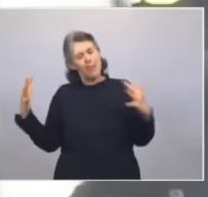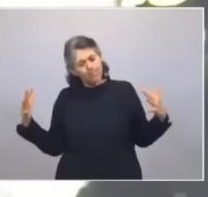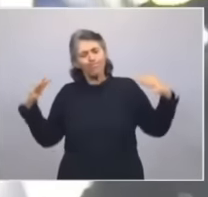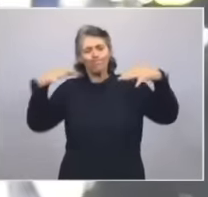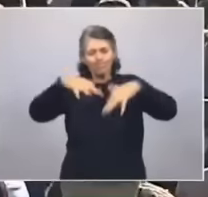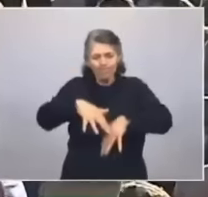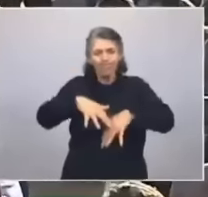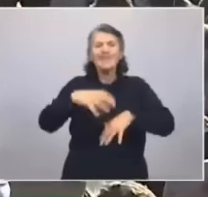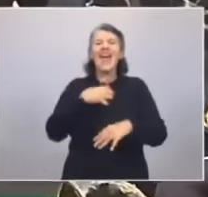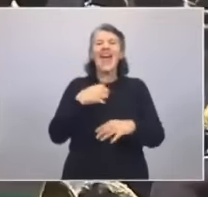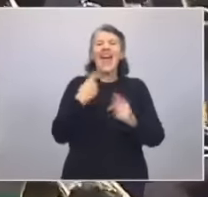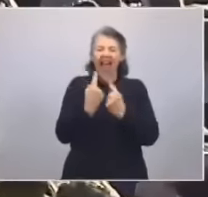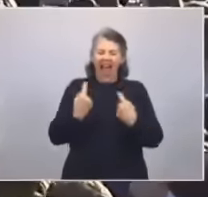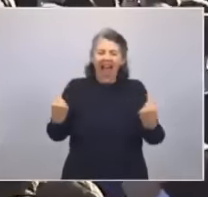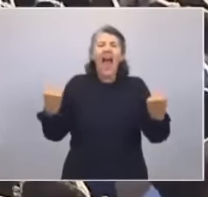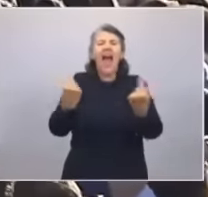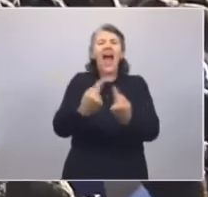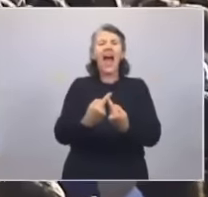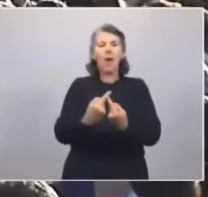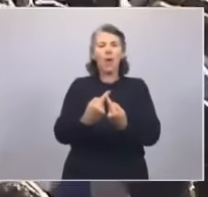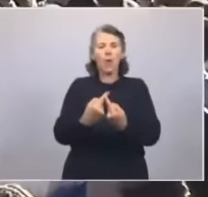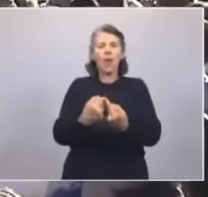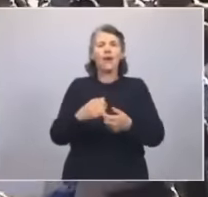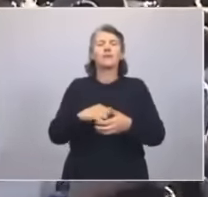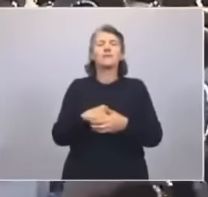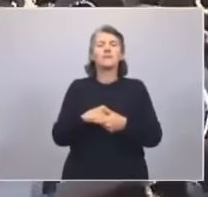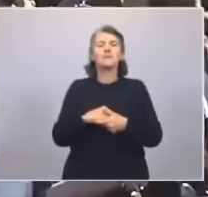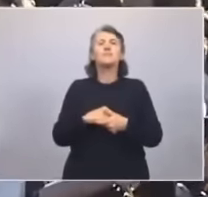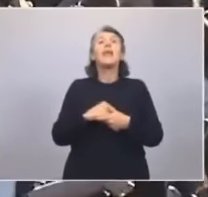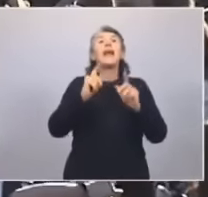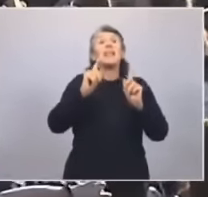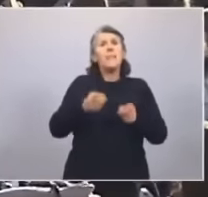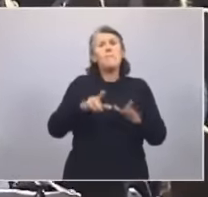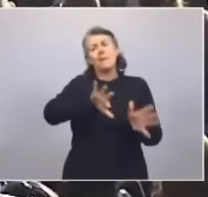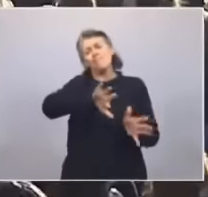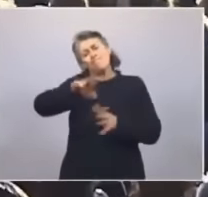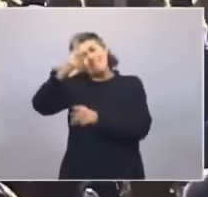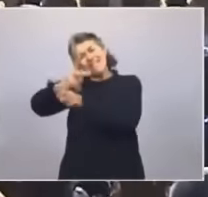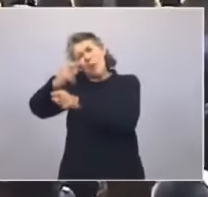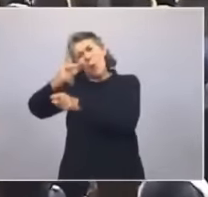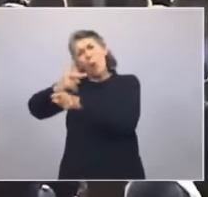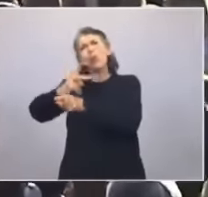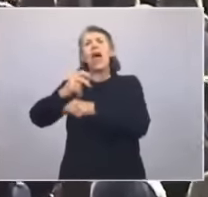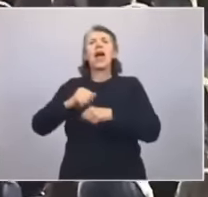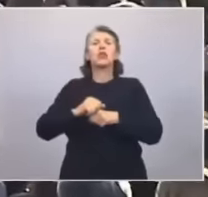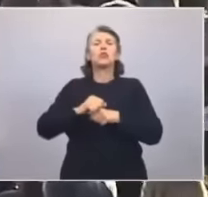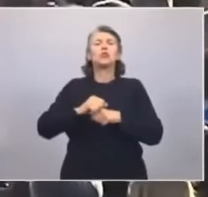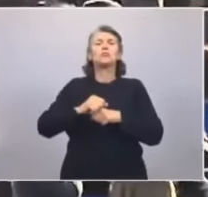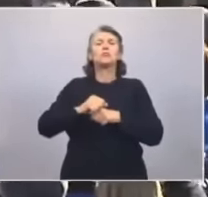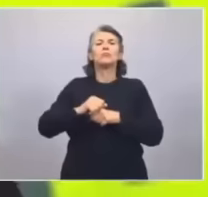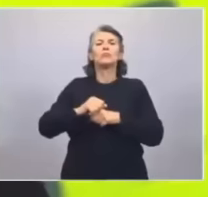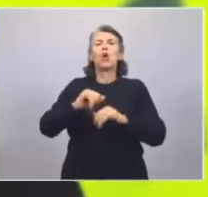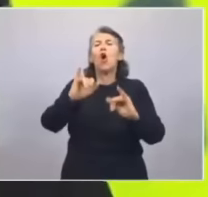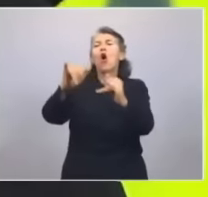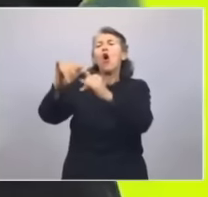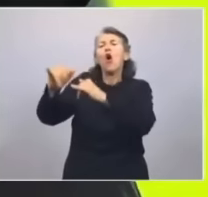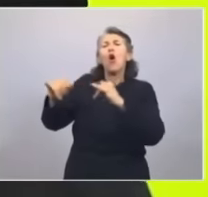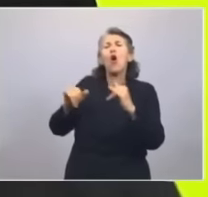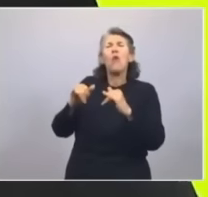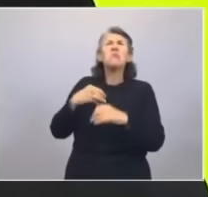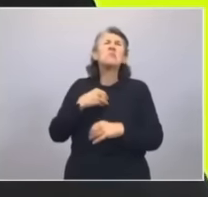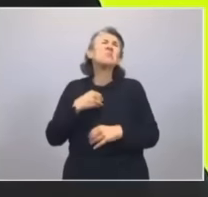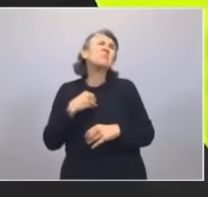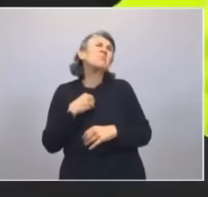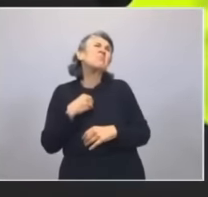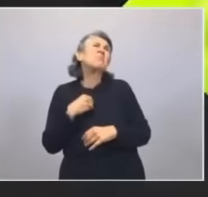permita comprometernos en el secundario, con aquellos pibes que hoy sienten que el